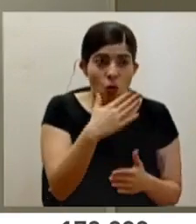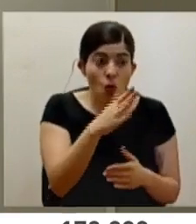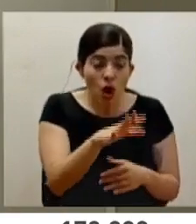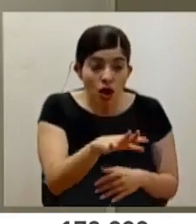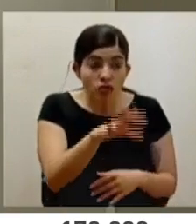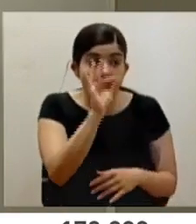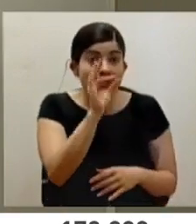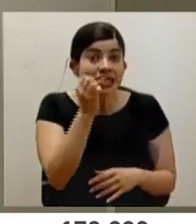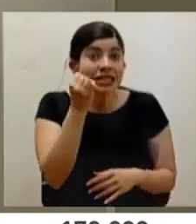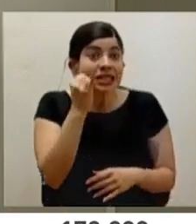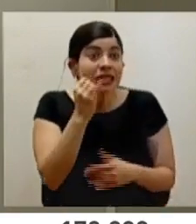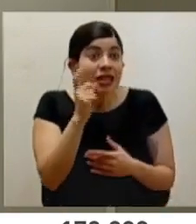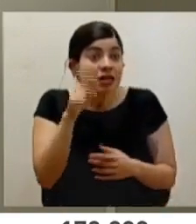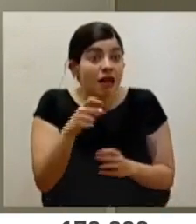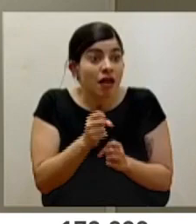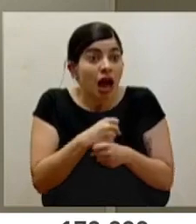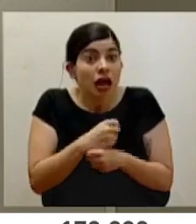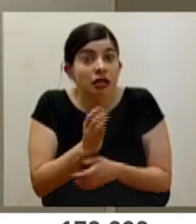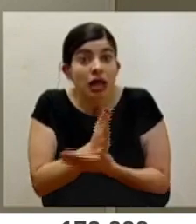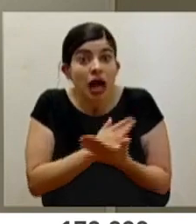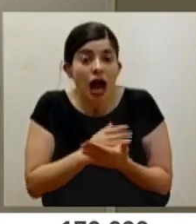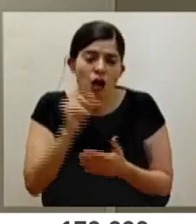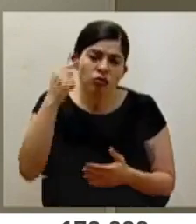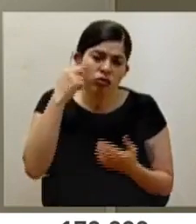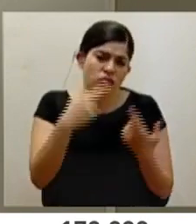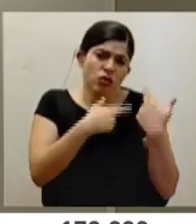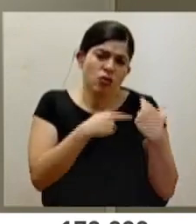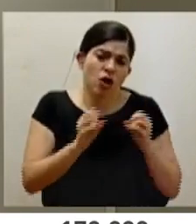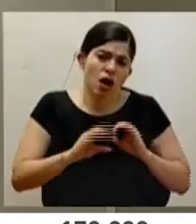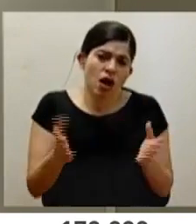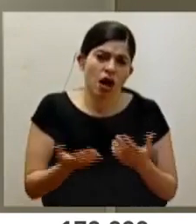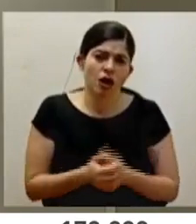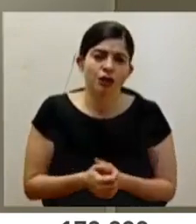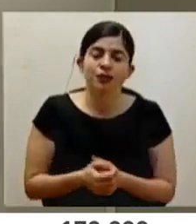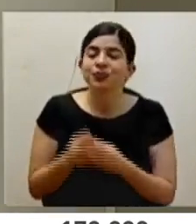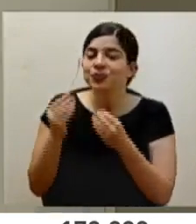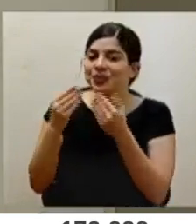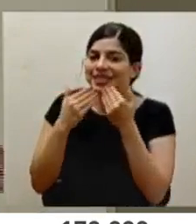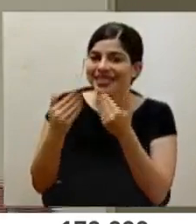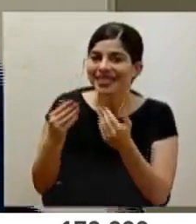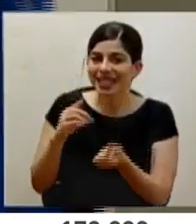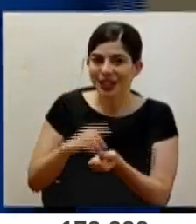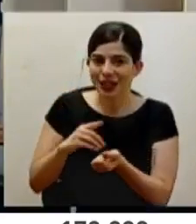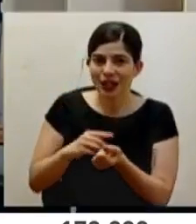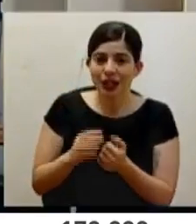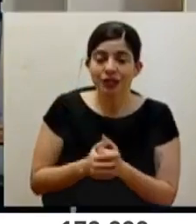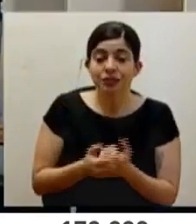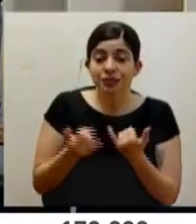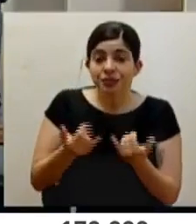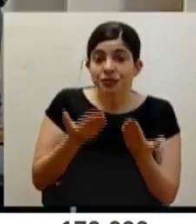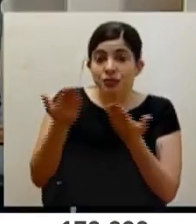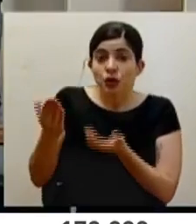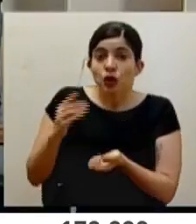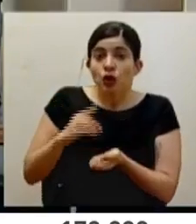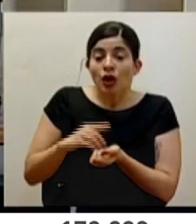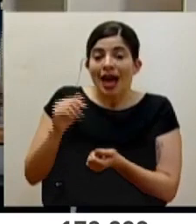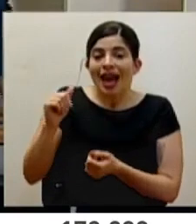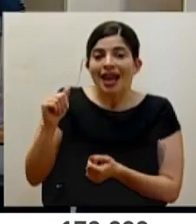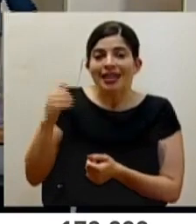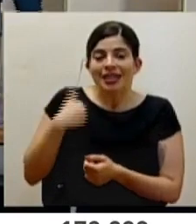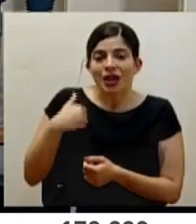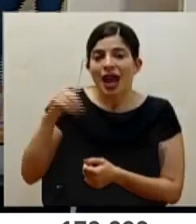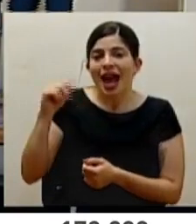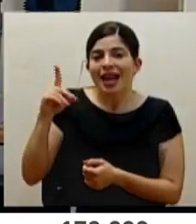que hay que ejecutar alguna acción, pues, claro que el Estado se hace responsable en ese caso. Muchísimas gracias, doctor Salas. Continuamos con el señor Alexander